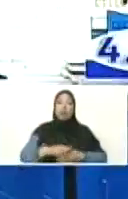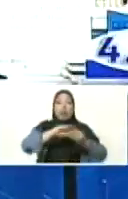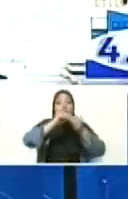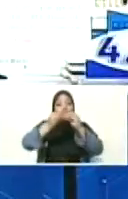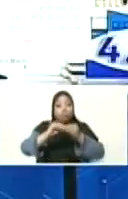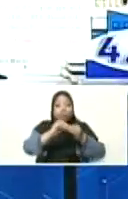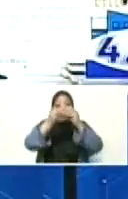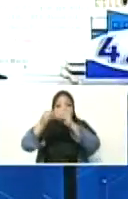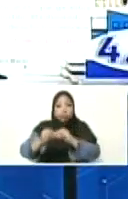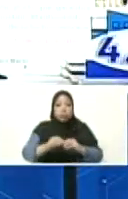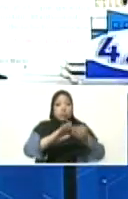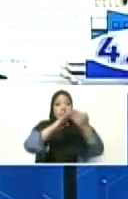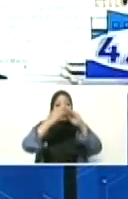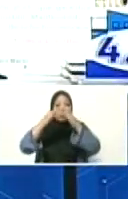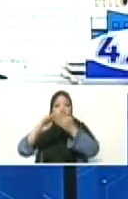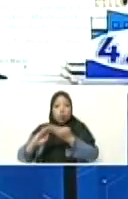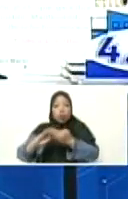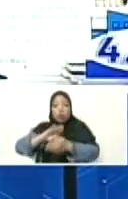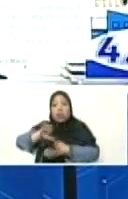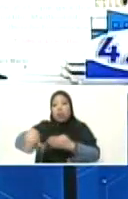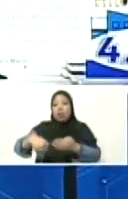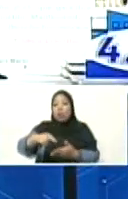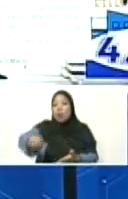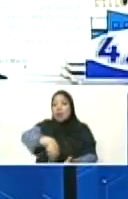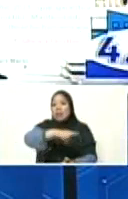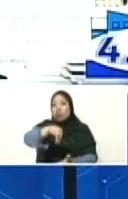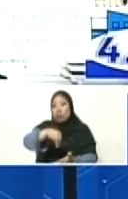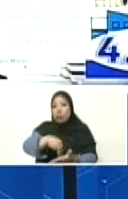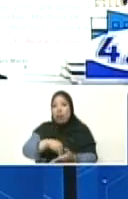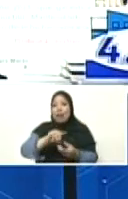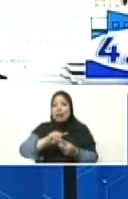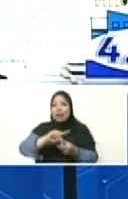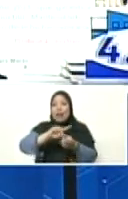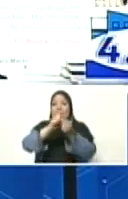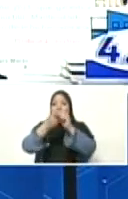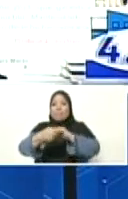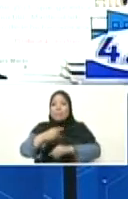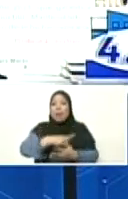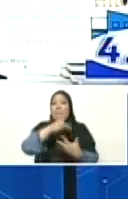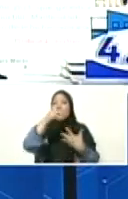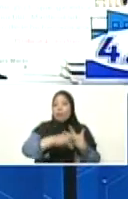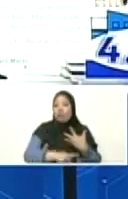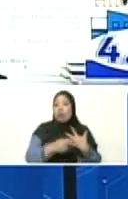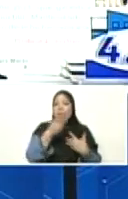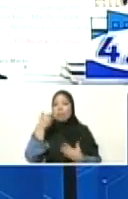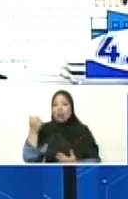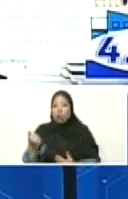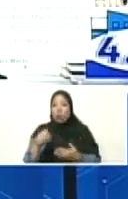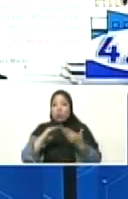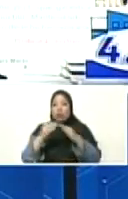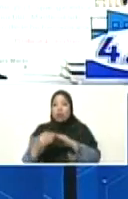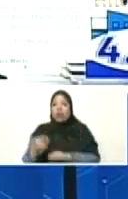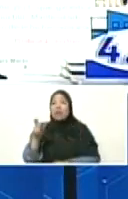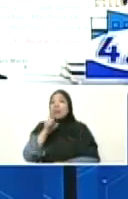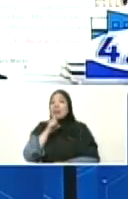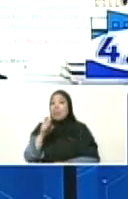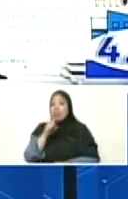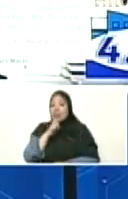de todo el territorio nacional. Es muy difícil hacerlo en la Gran Caraca,